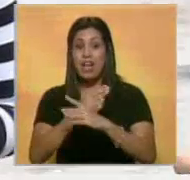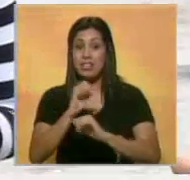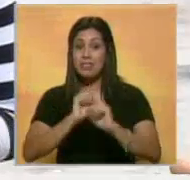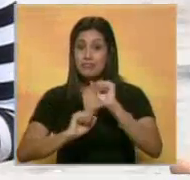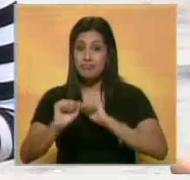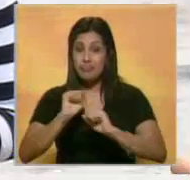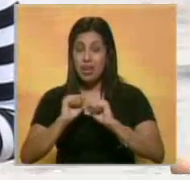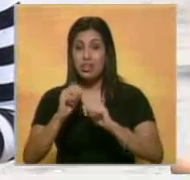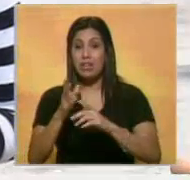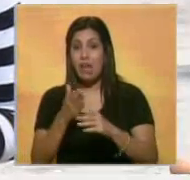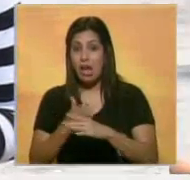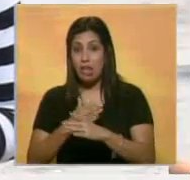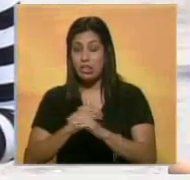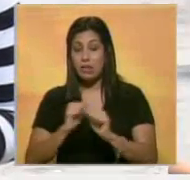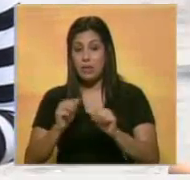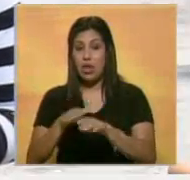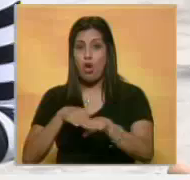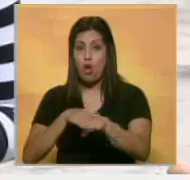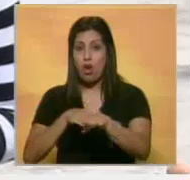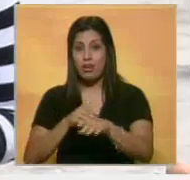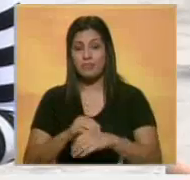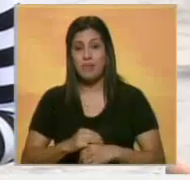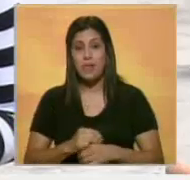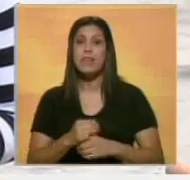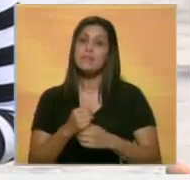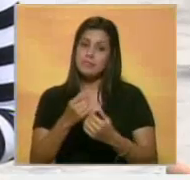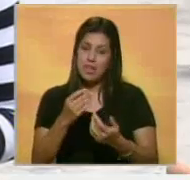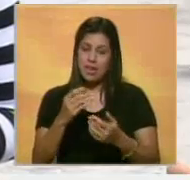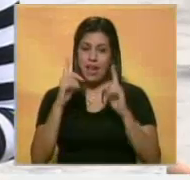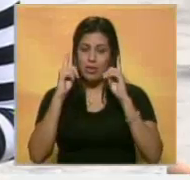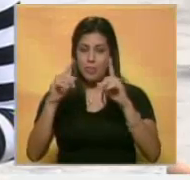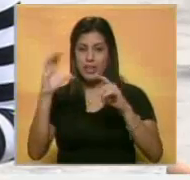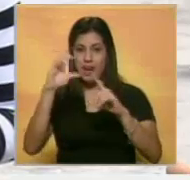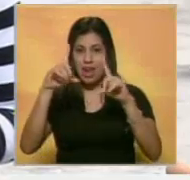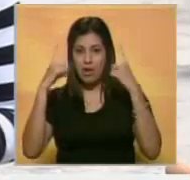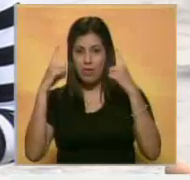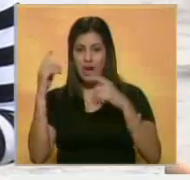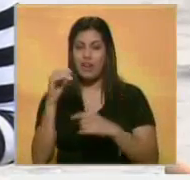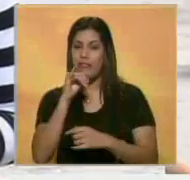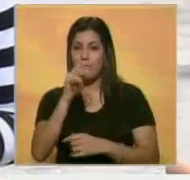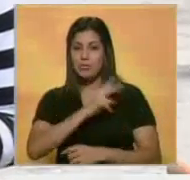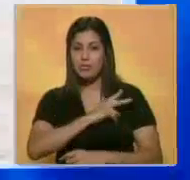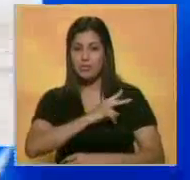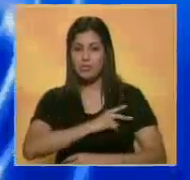en el estado Vargas desde el día sábado. Desde la autopista Caracas-La Guaira, Adriana Andrade, Noticiero Venevisión.